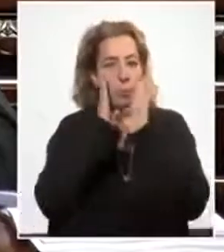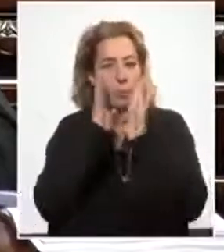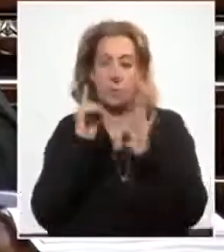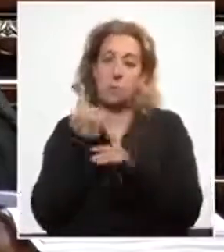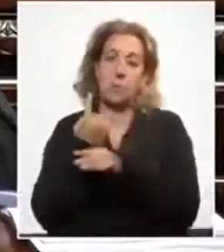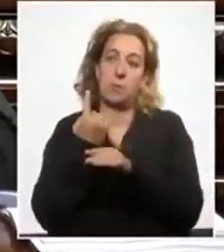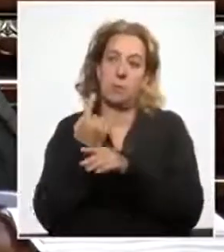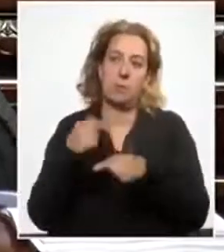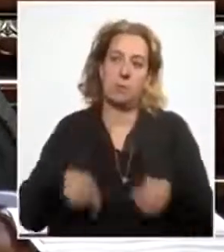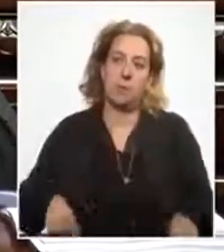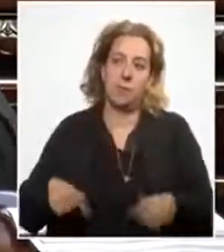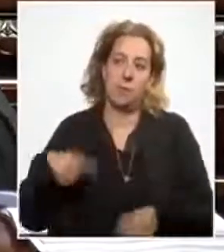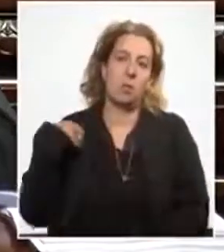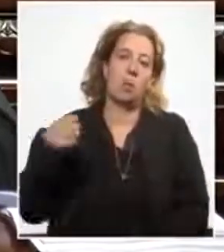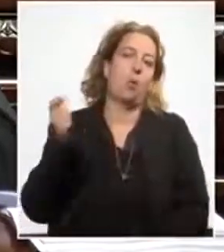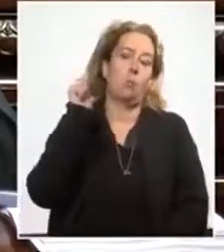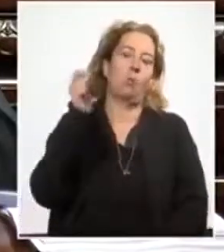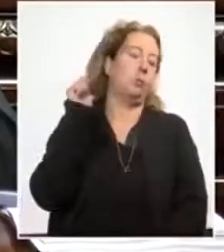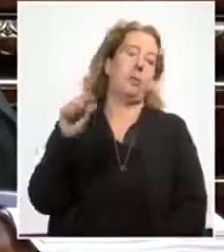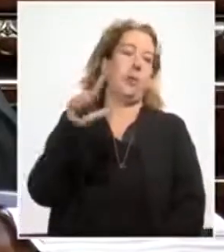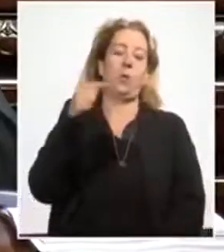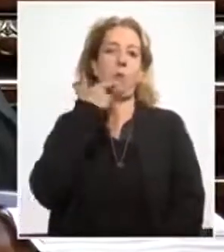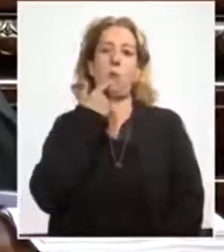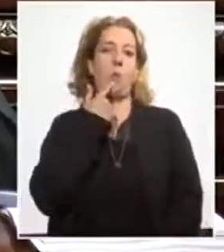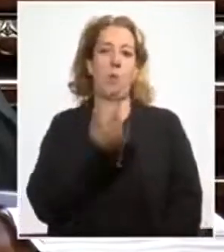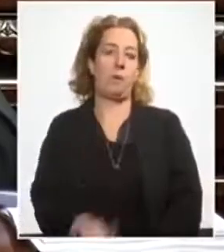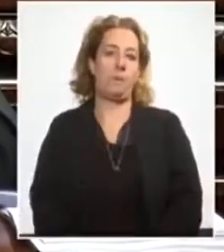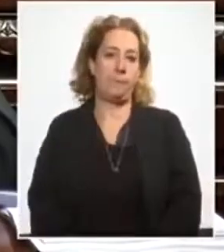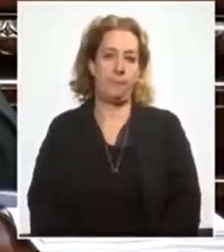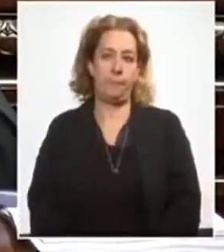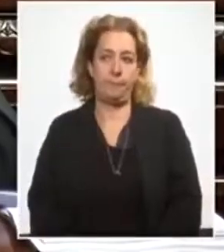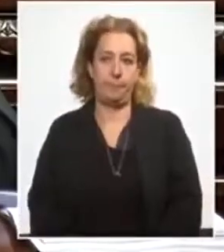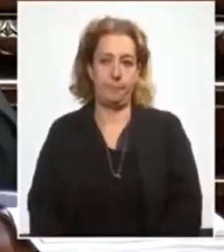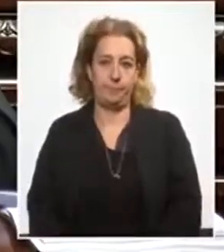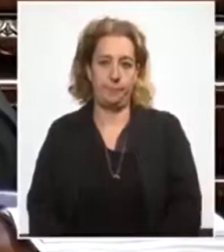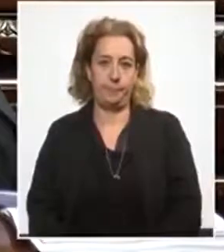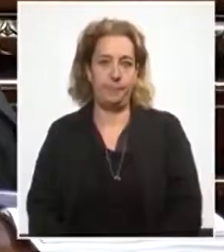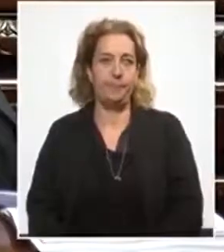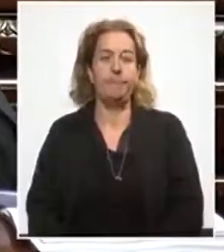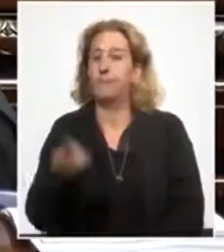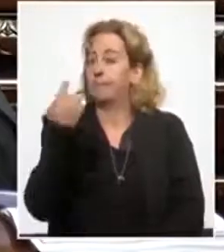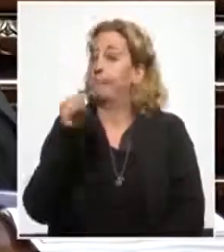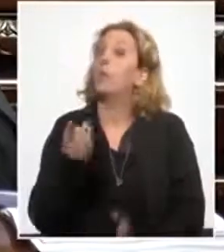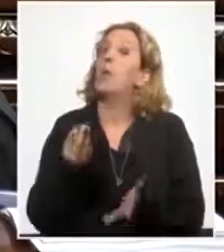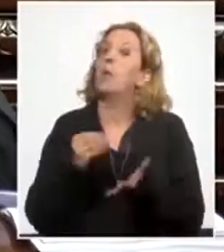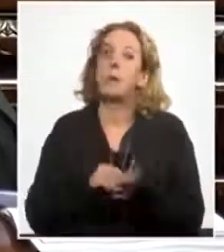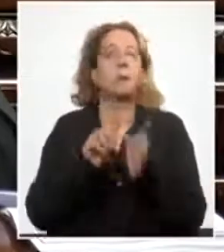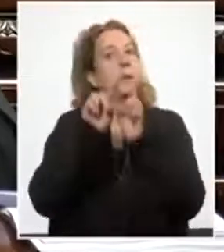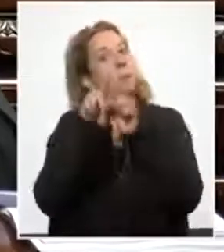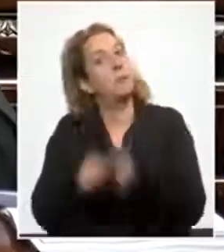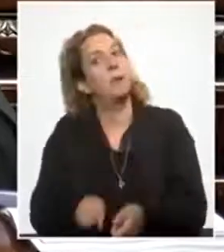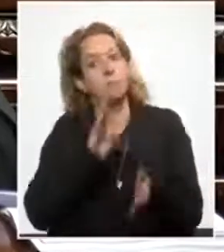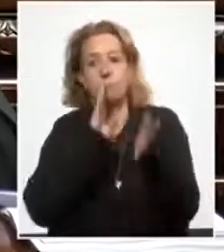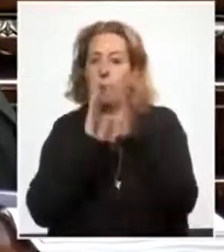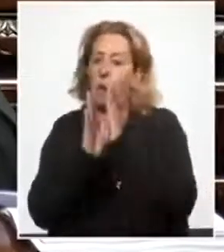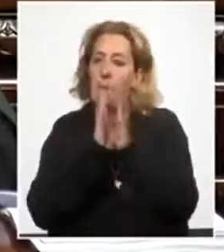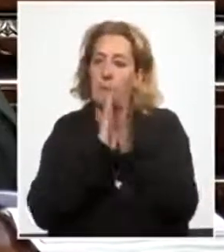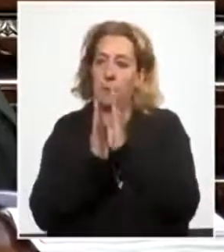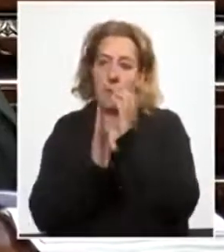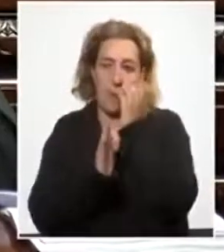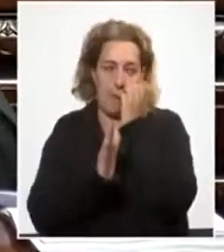primero es el Ministerio de Salud Pública, sin lugar a dudas. Pero además estará este Parlamento,